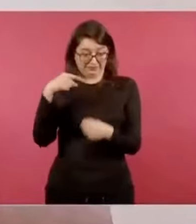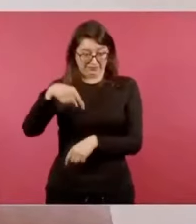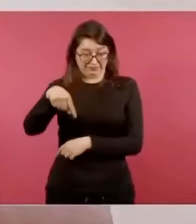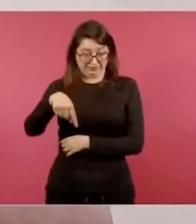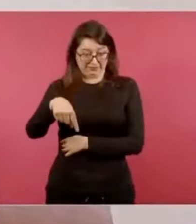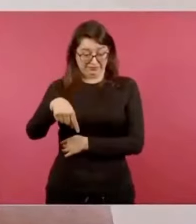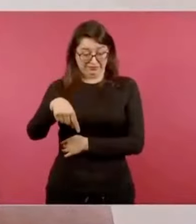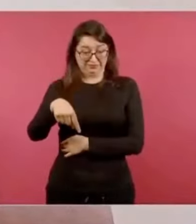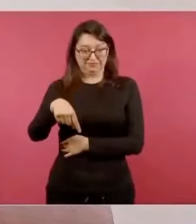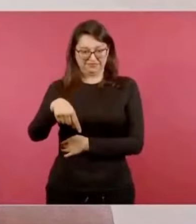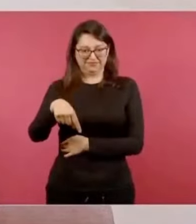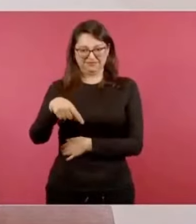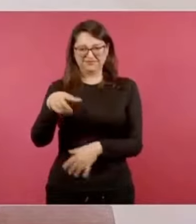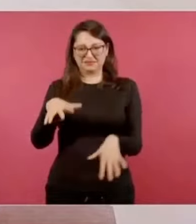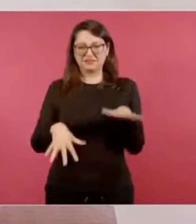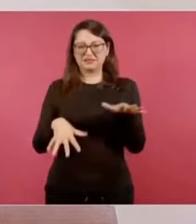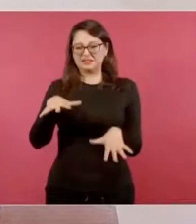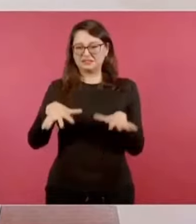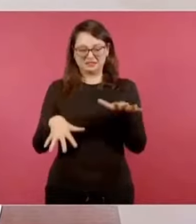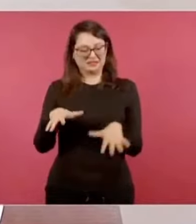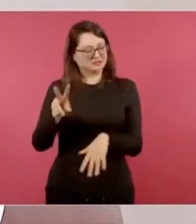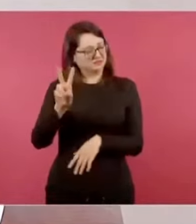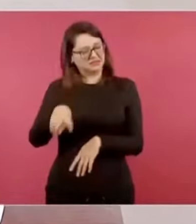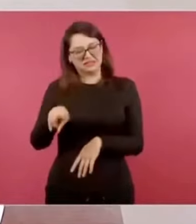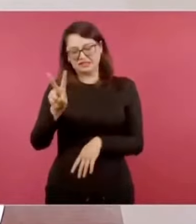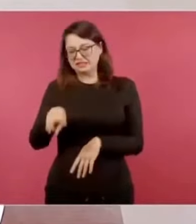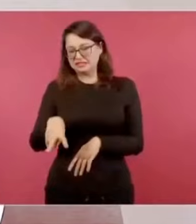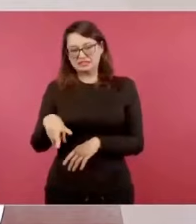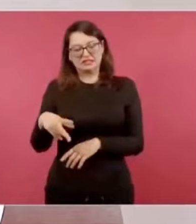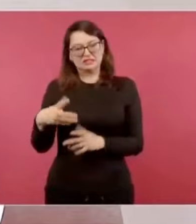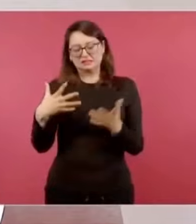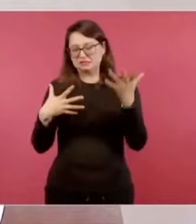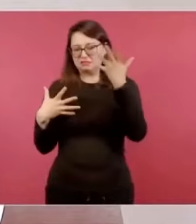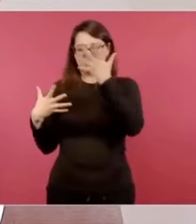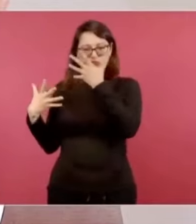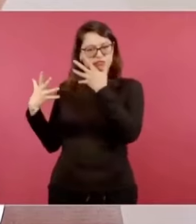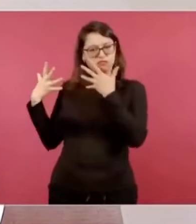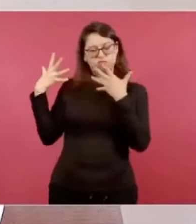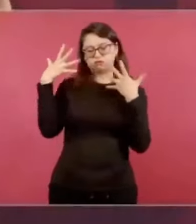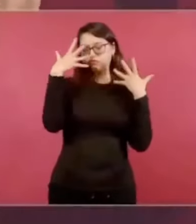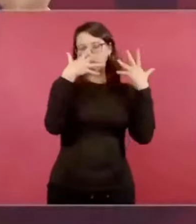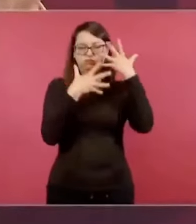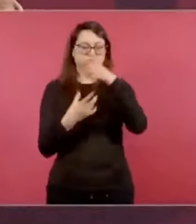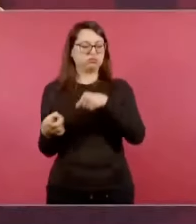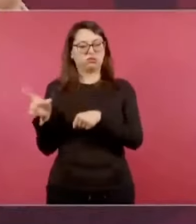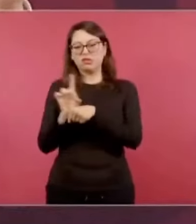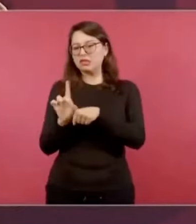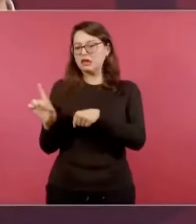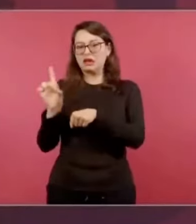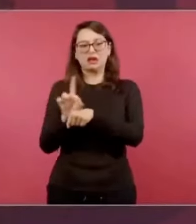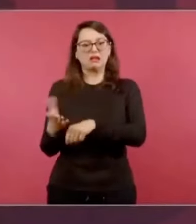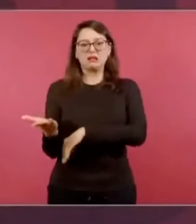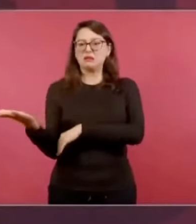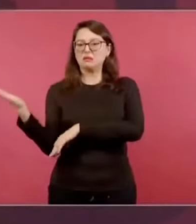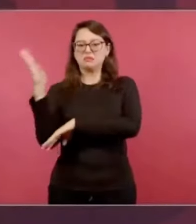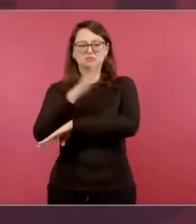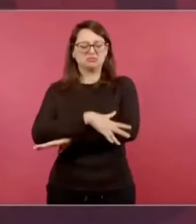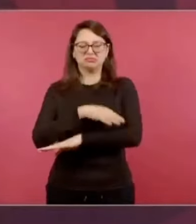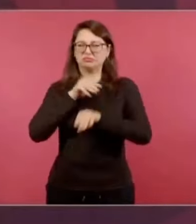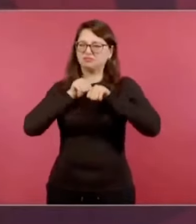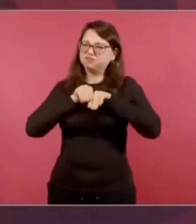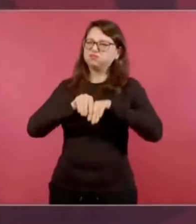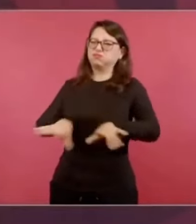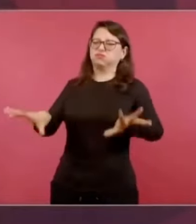Nos aturde mucho la campaña de manipulación,